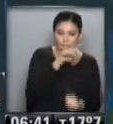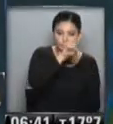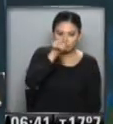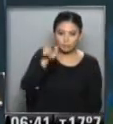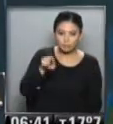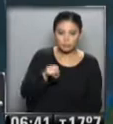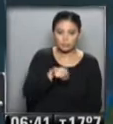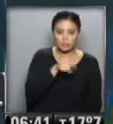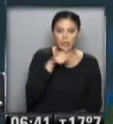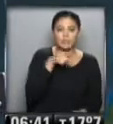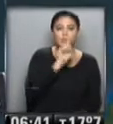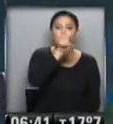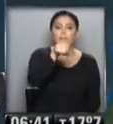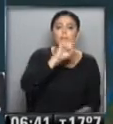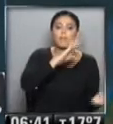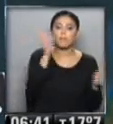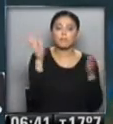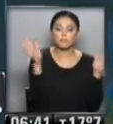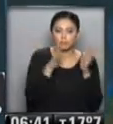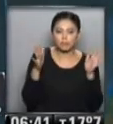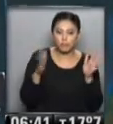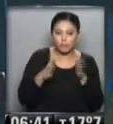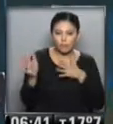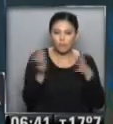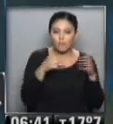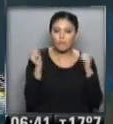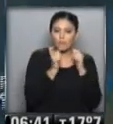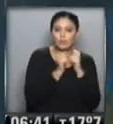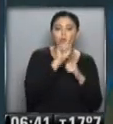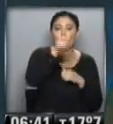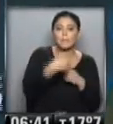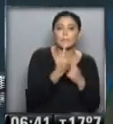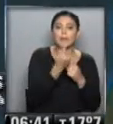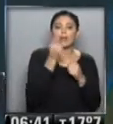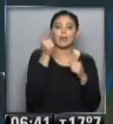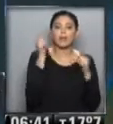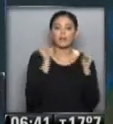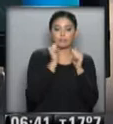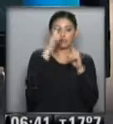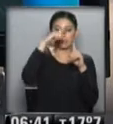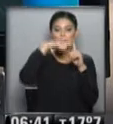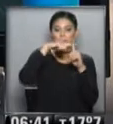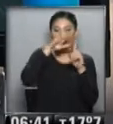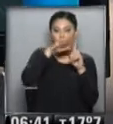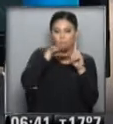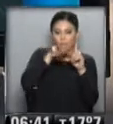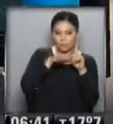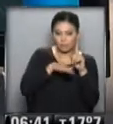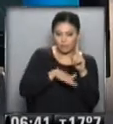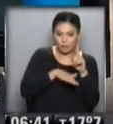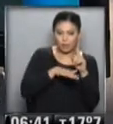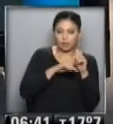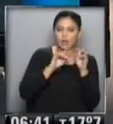...aumento de nubosidad y tiempo inestable... ...así eh... ...en Neuquén, en Río Negro... ...esto es aire frío... ...que está ingresando